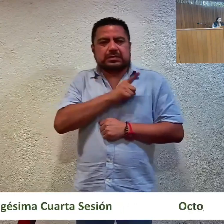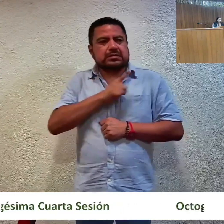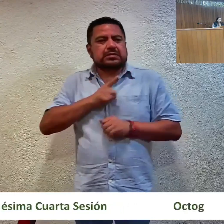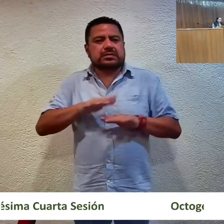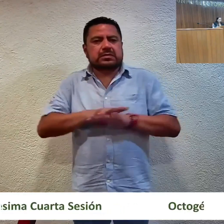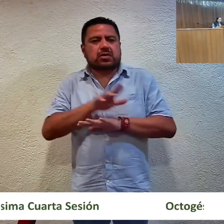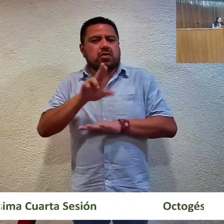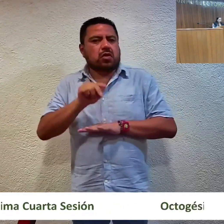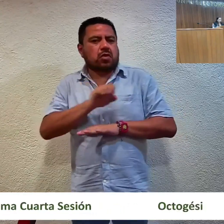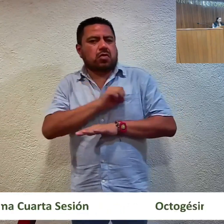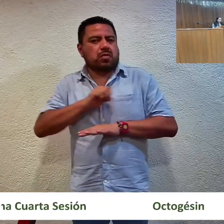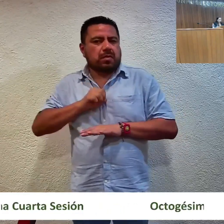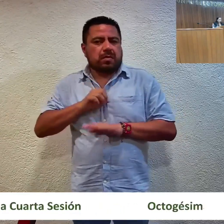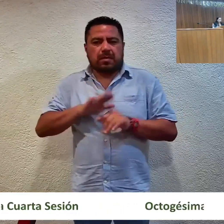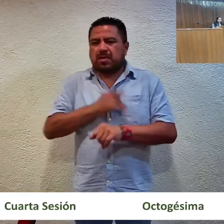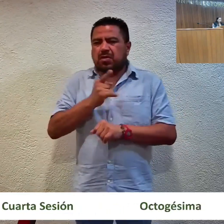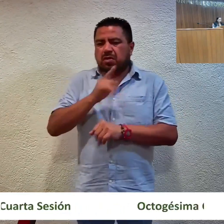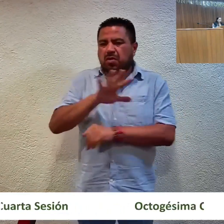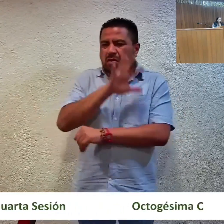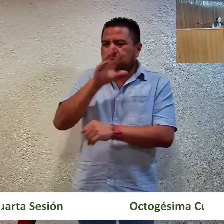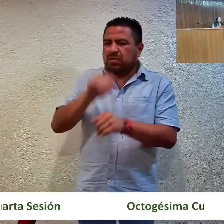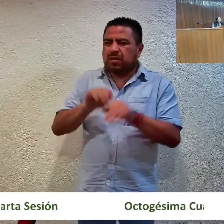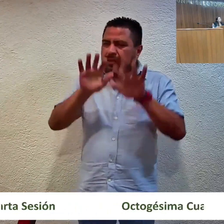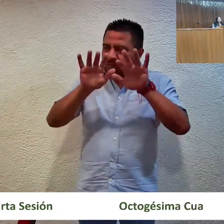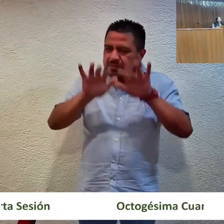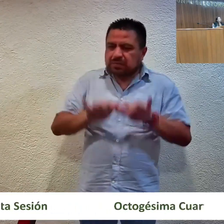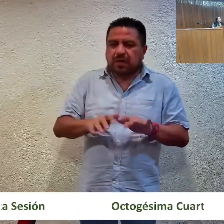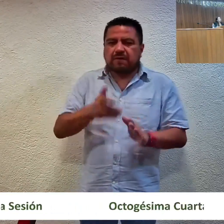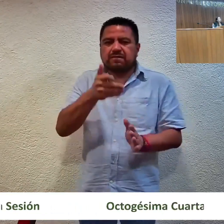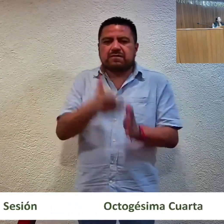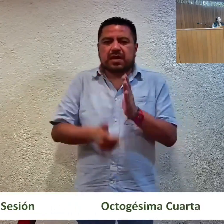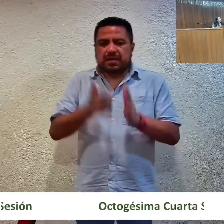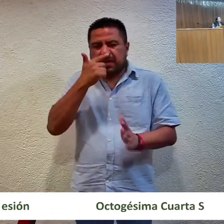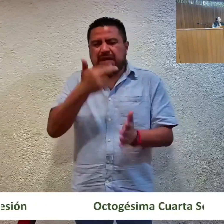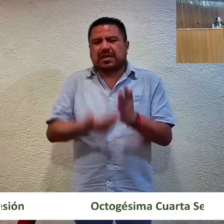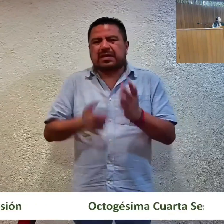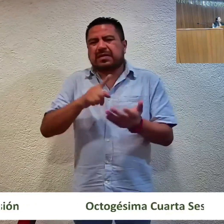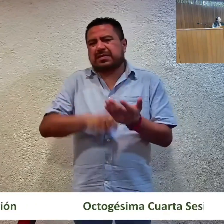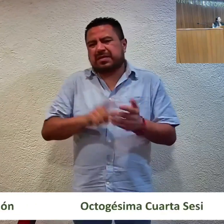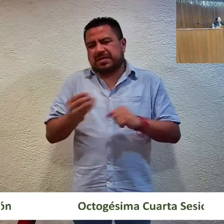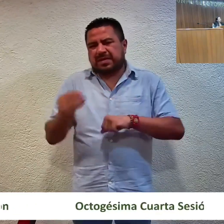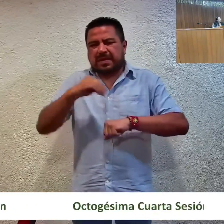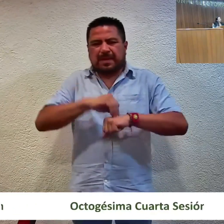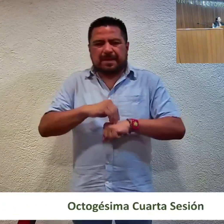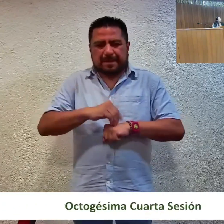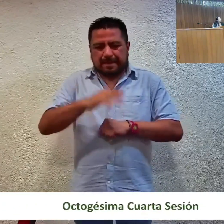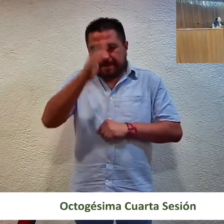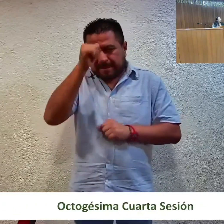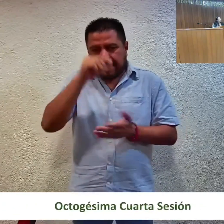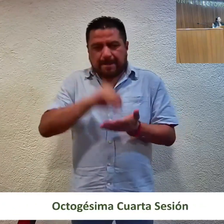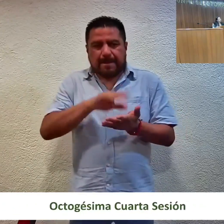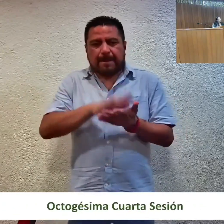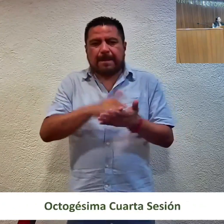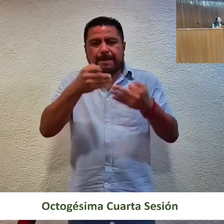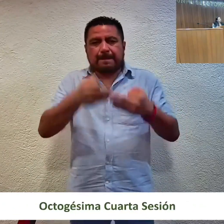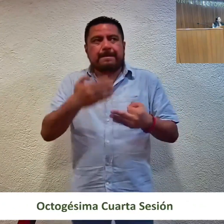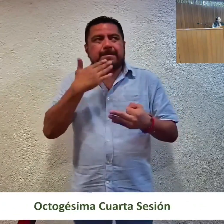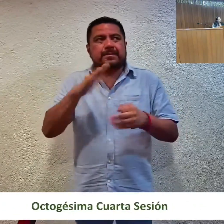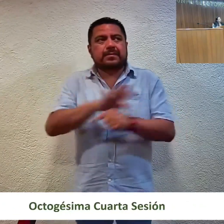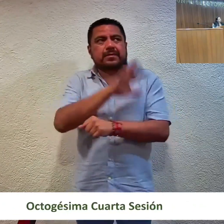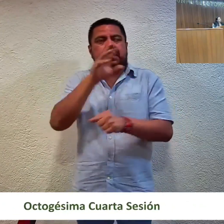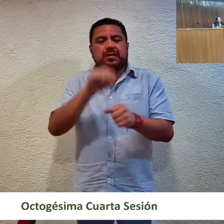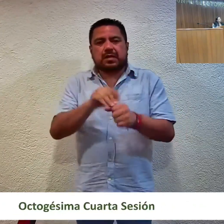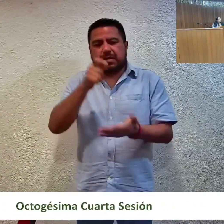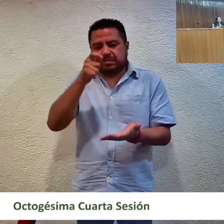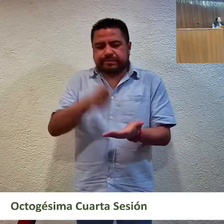no cumplir, ya que en todo su texto se refiere al incumplimiento parcial y a las medidas de apremio para hacer efectivo el total cumplimiento de la